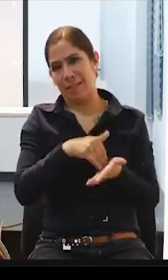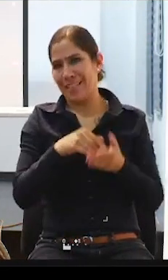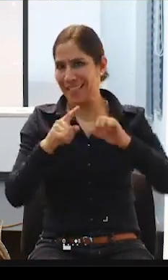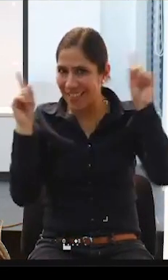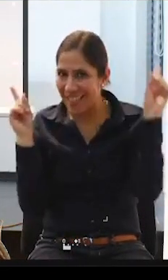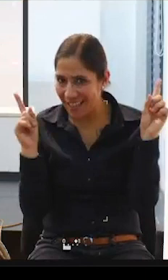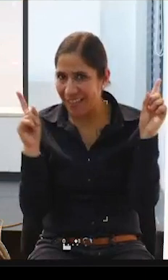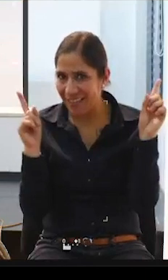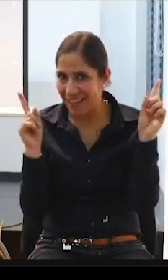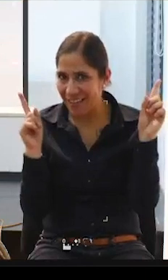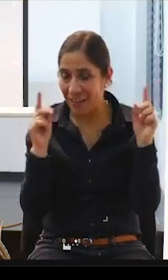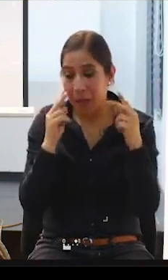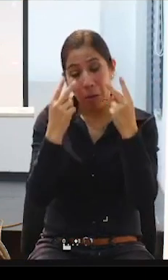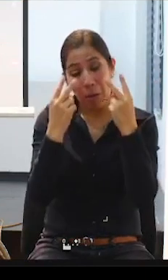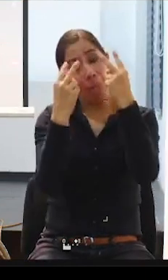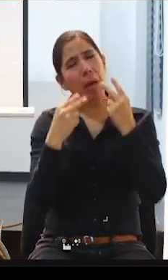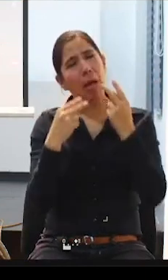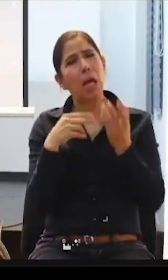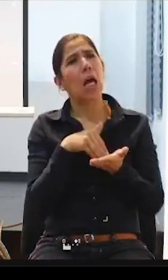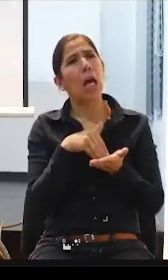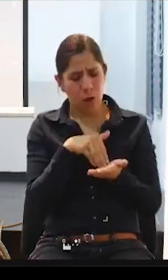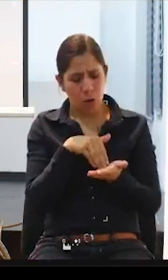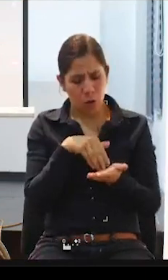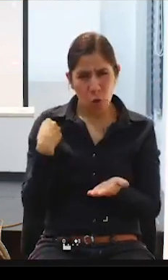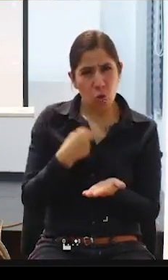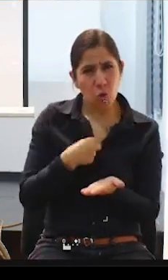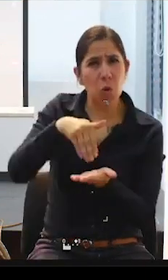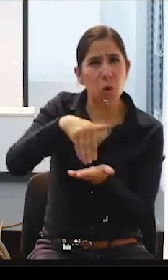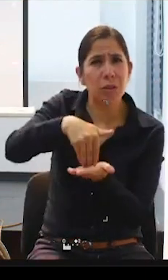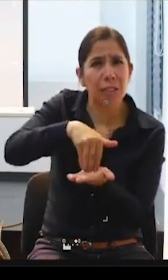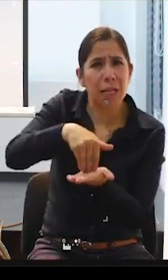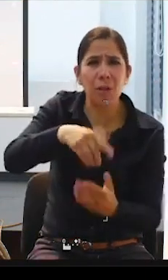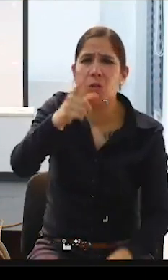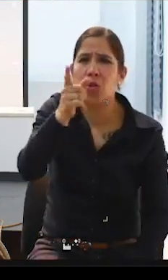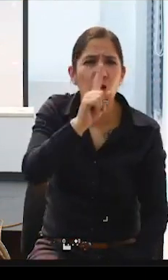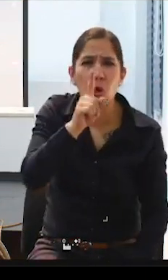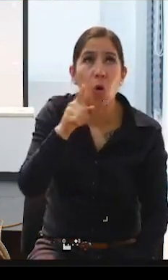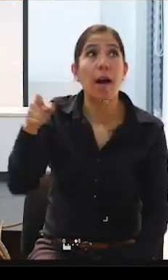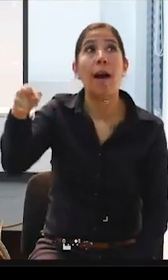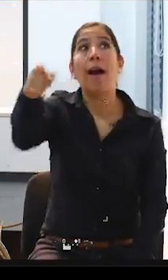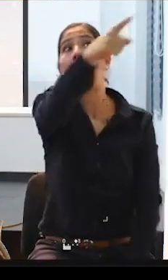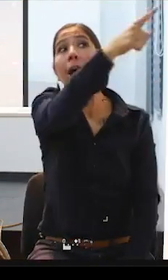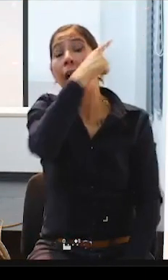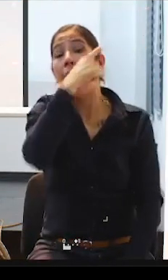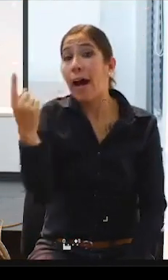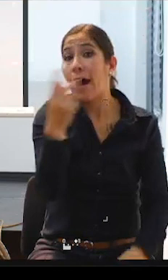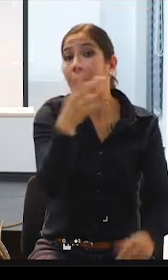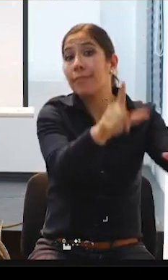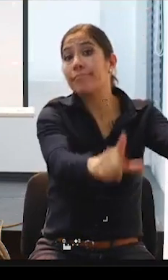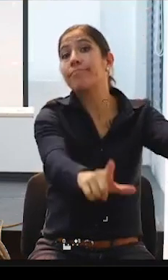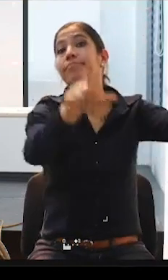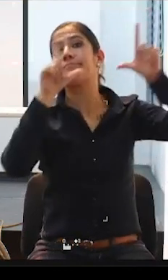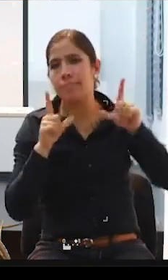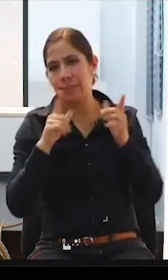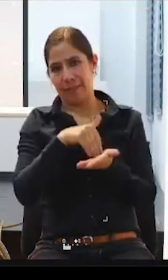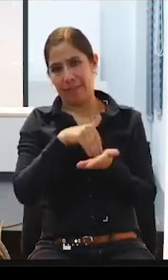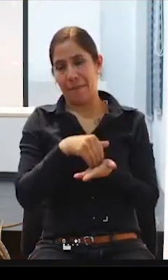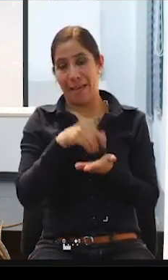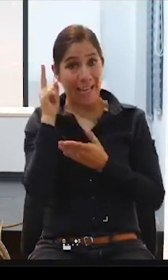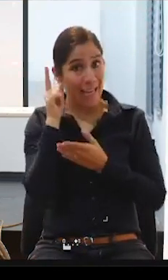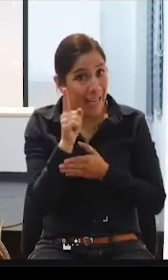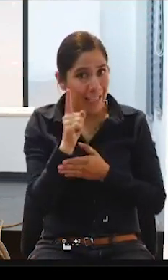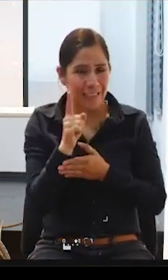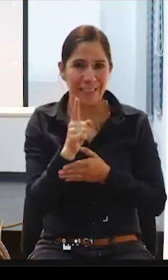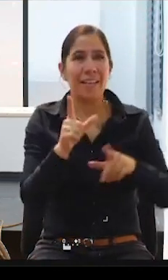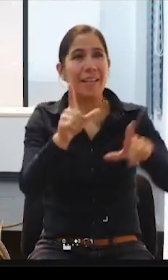débiles pero no somos personas débiles nos han nos han debilitado desde sus paradigmas desde sus estereotipos